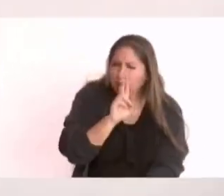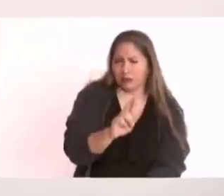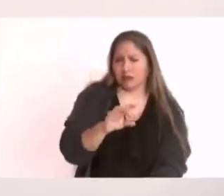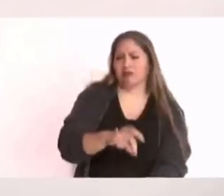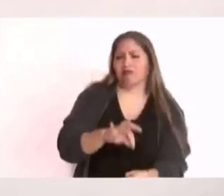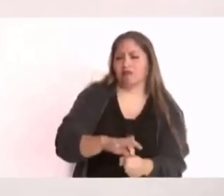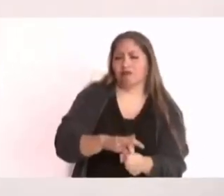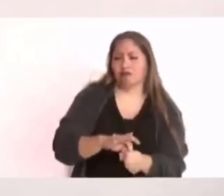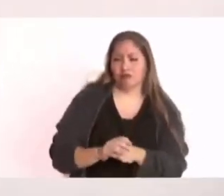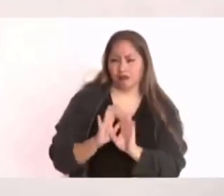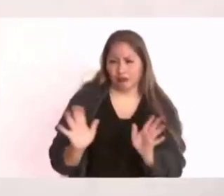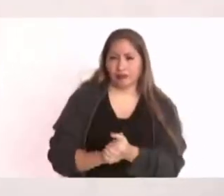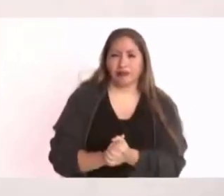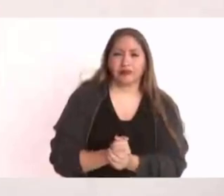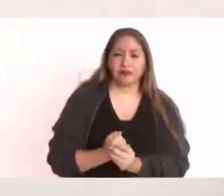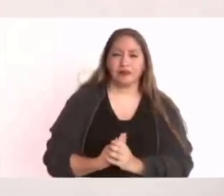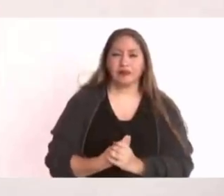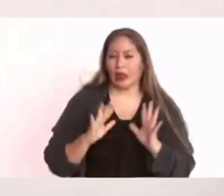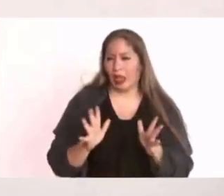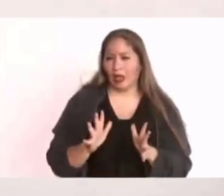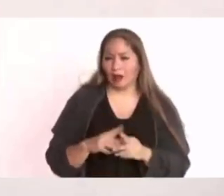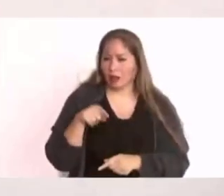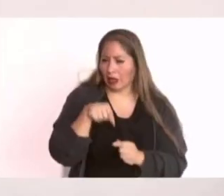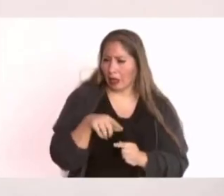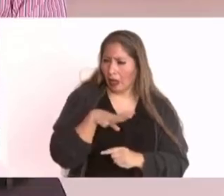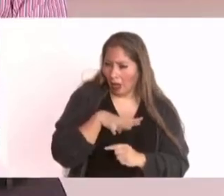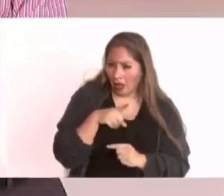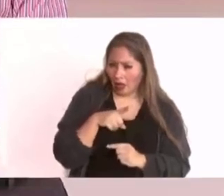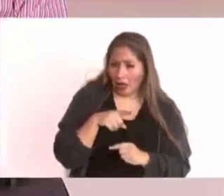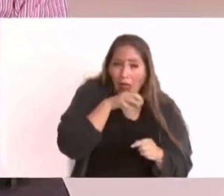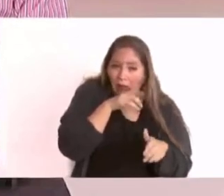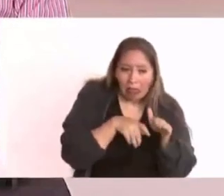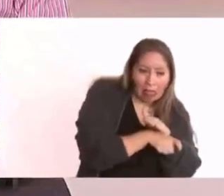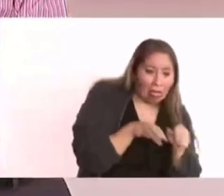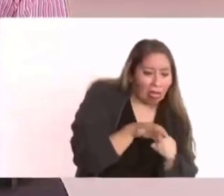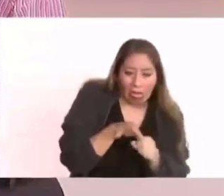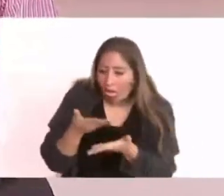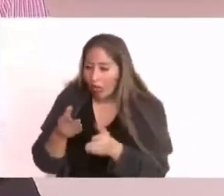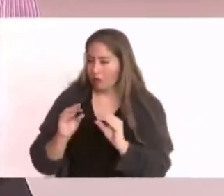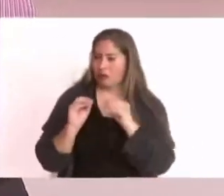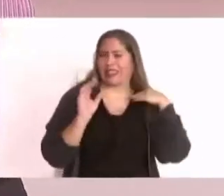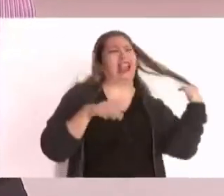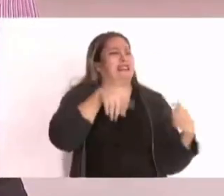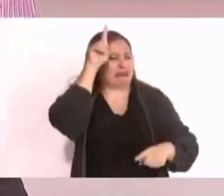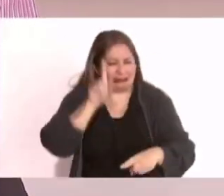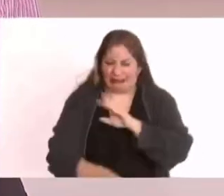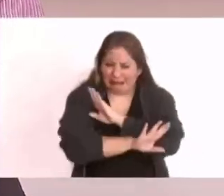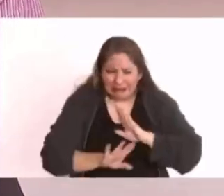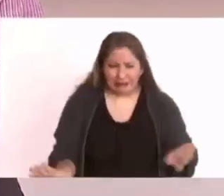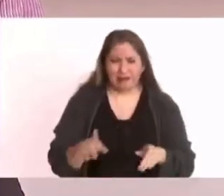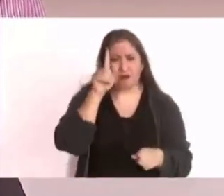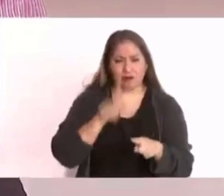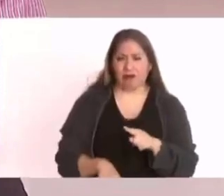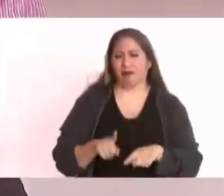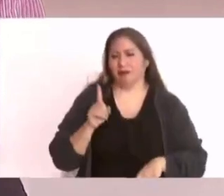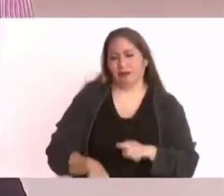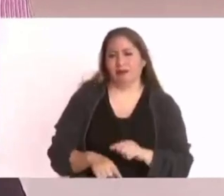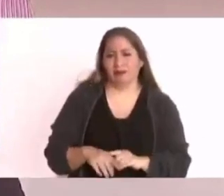ciudadanos. Que no haya fraude electoral. Que se destierre esa